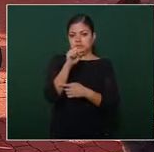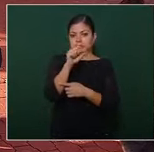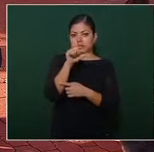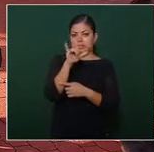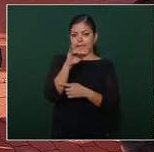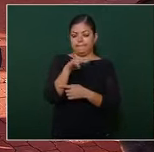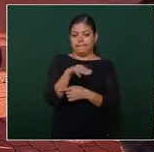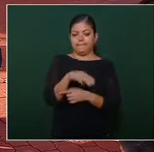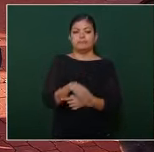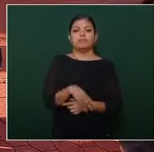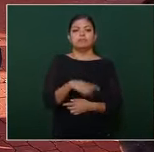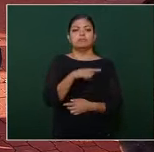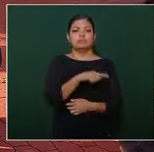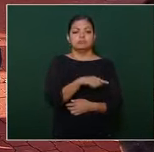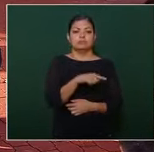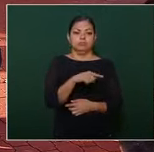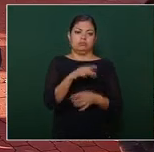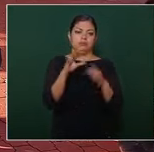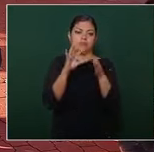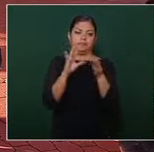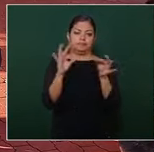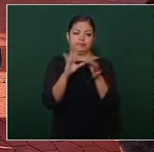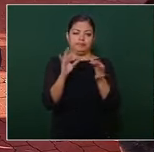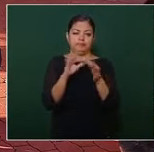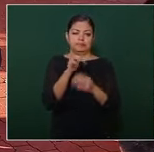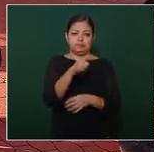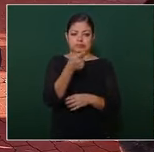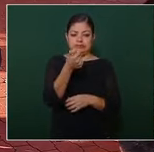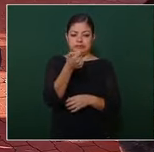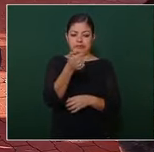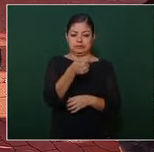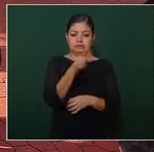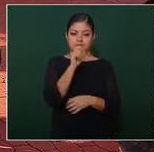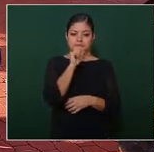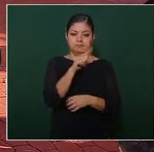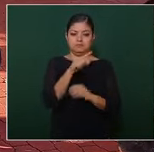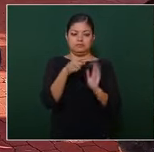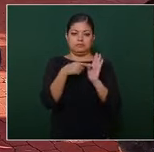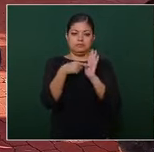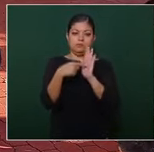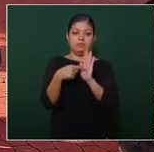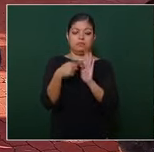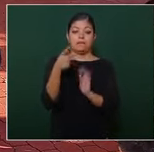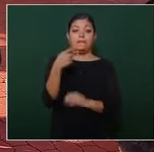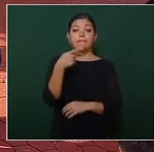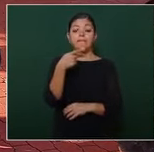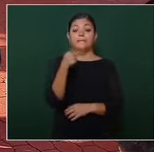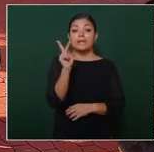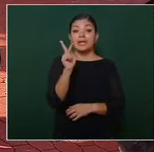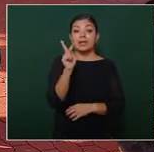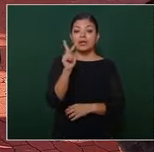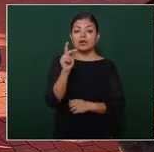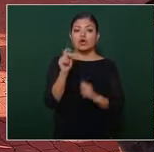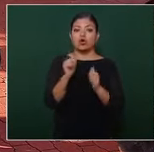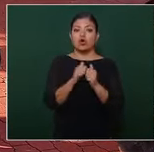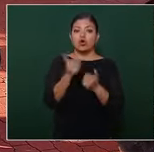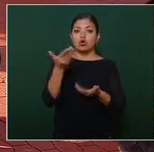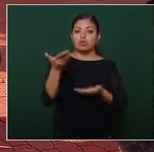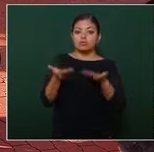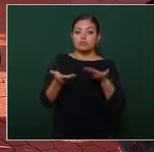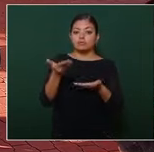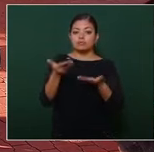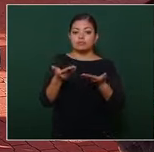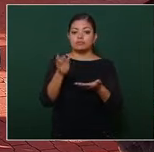y dio a conocer algo parecido pero comparando salarios